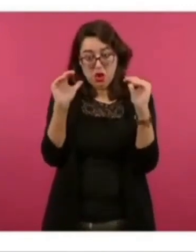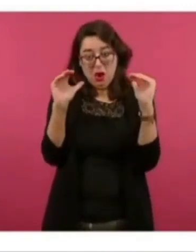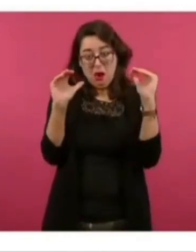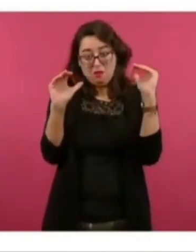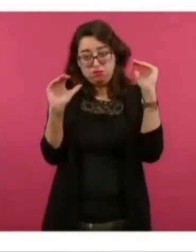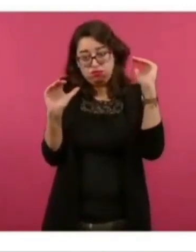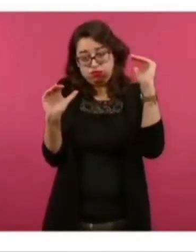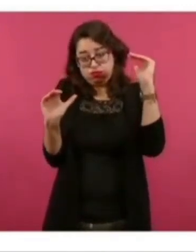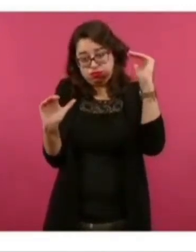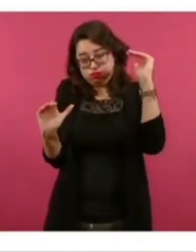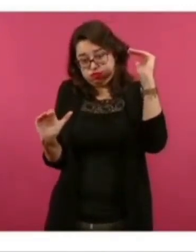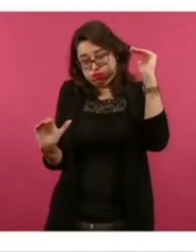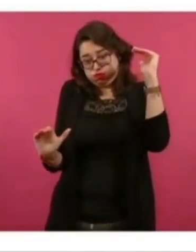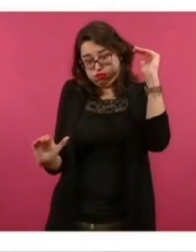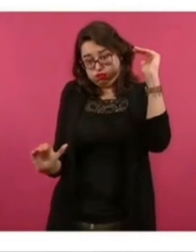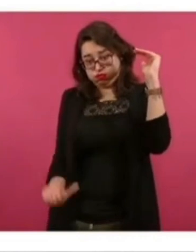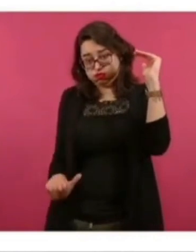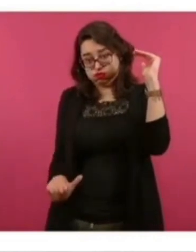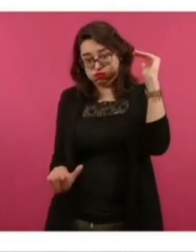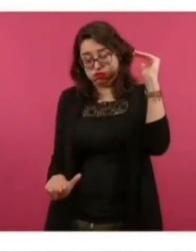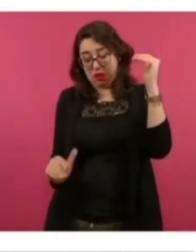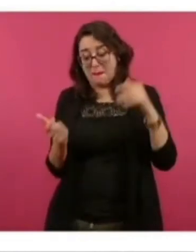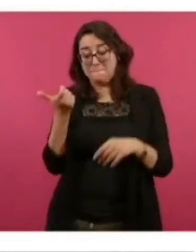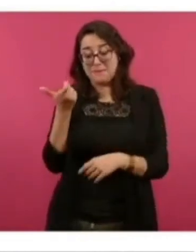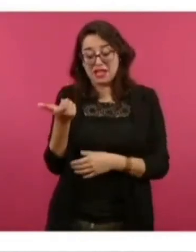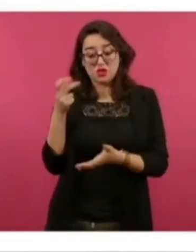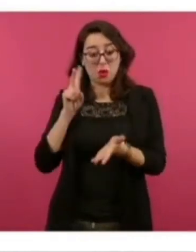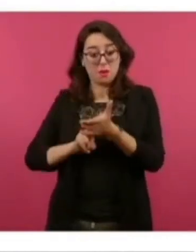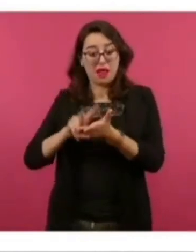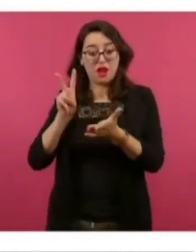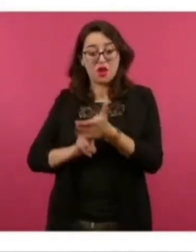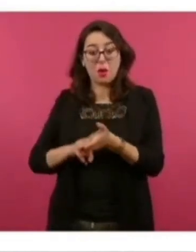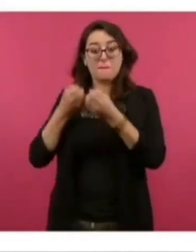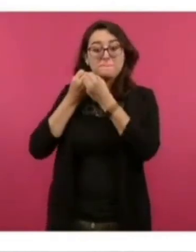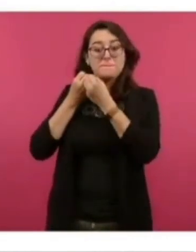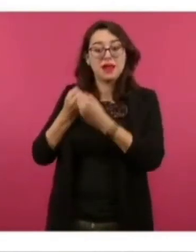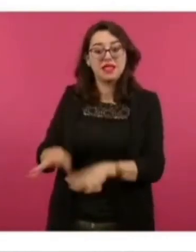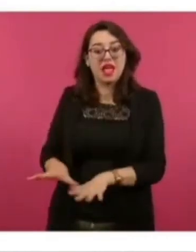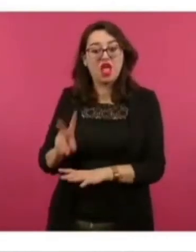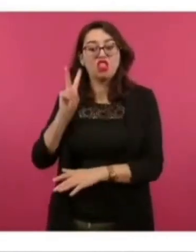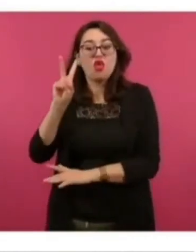Dos mil setecientos por ciento. ¿Quién era